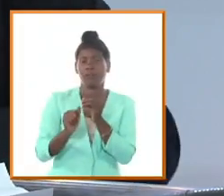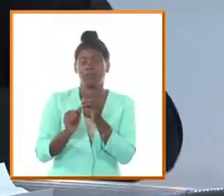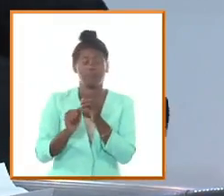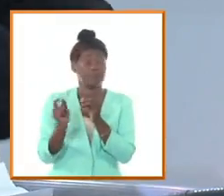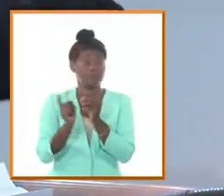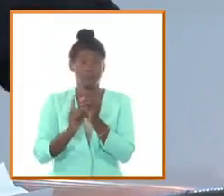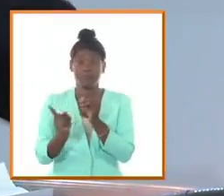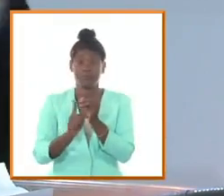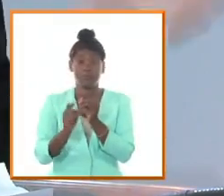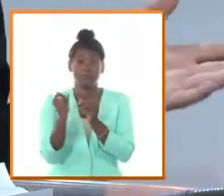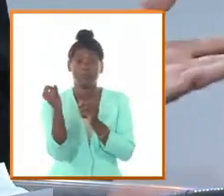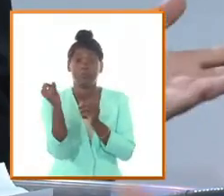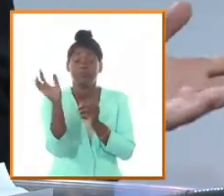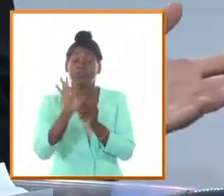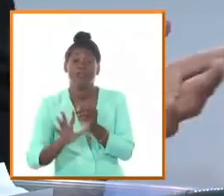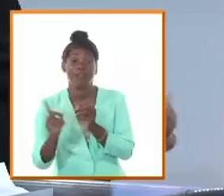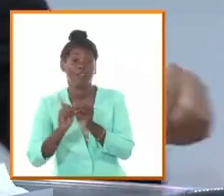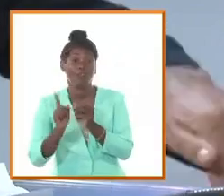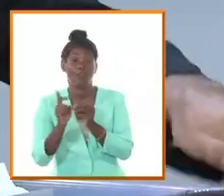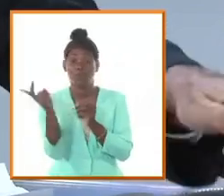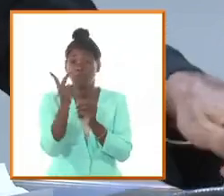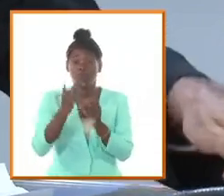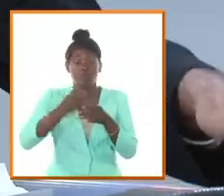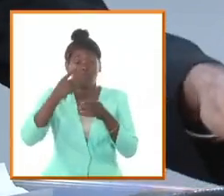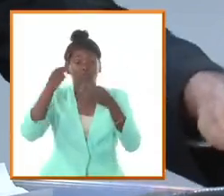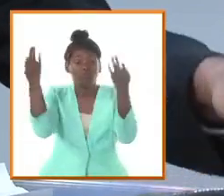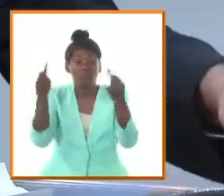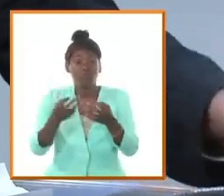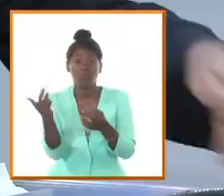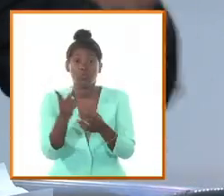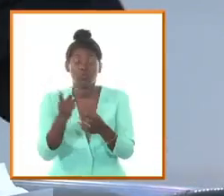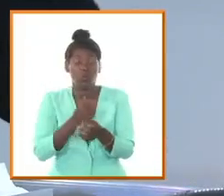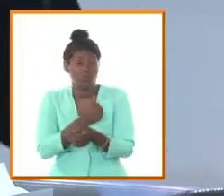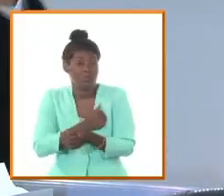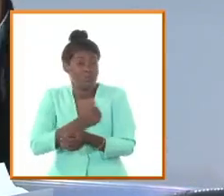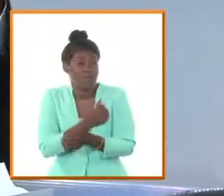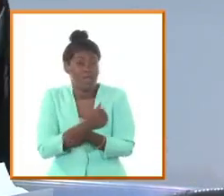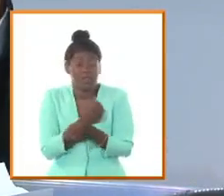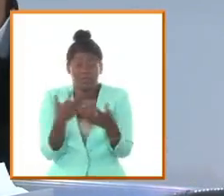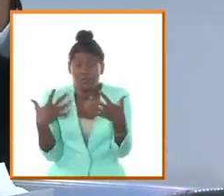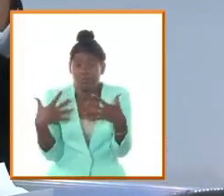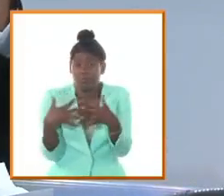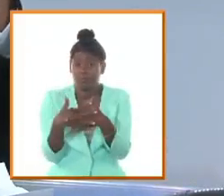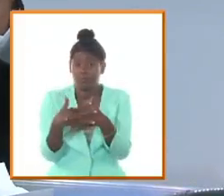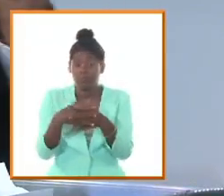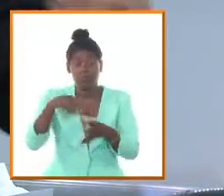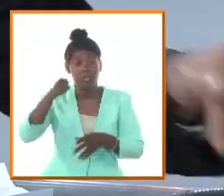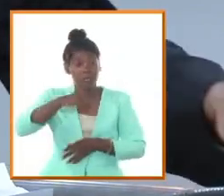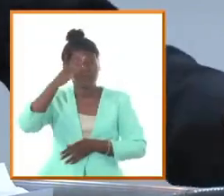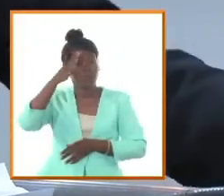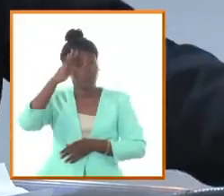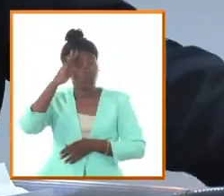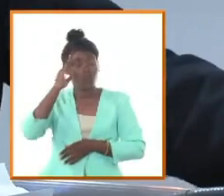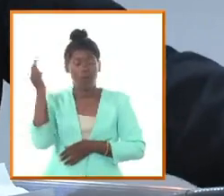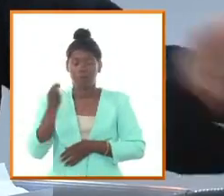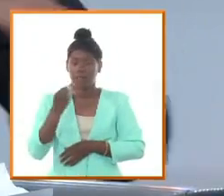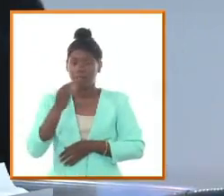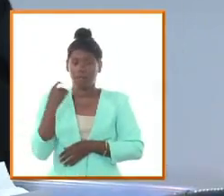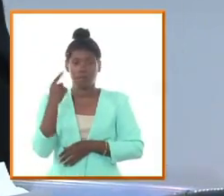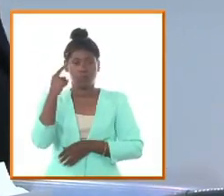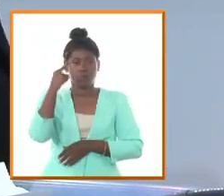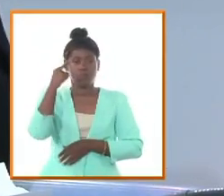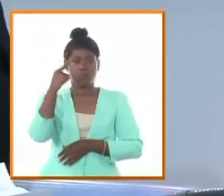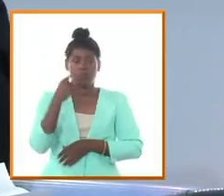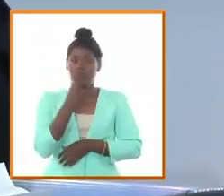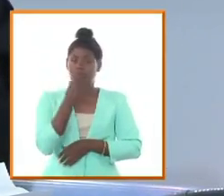porque es un ejemplo de amor extraordinario y eso es un valor que tiene este país un valor que tiene